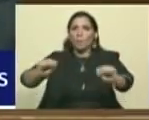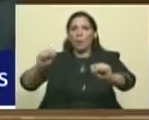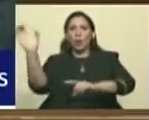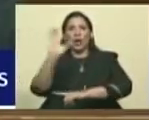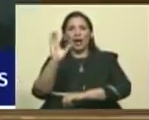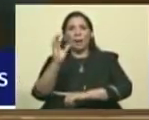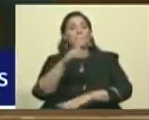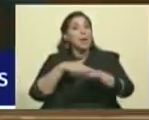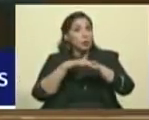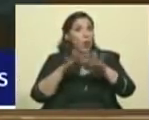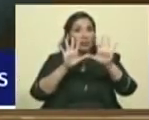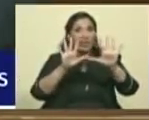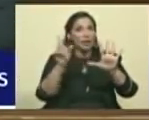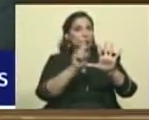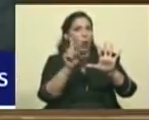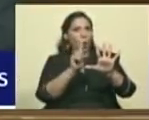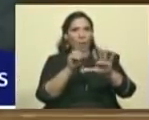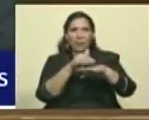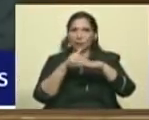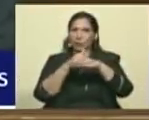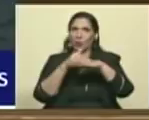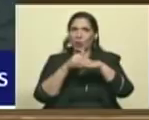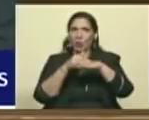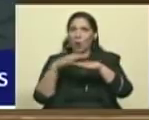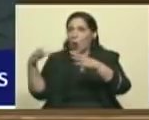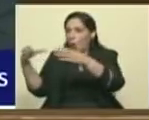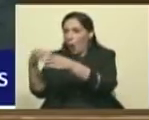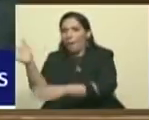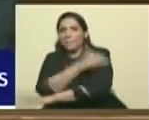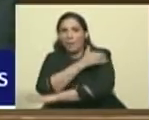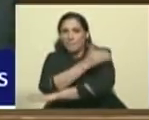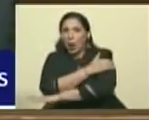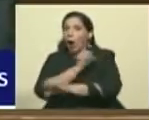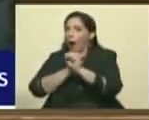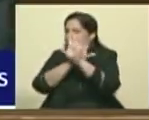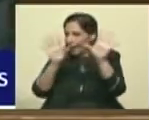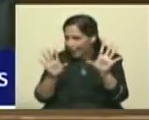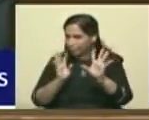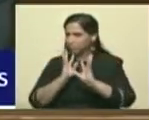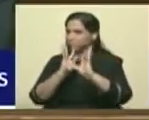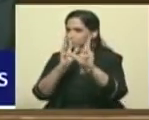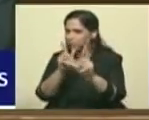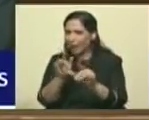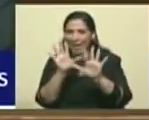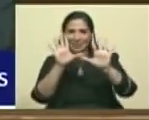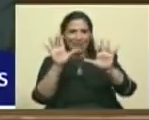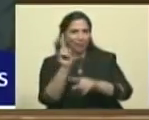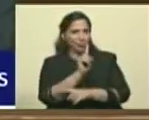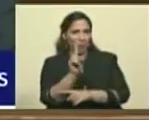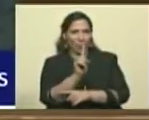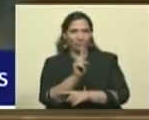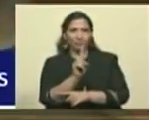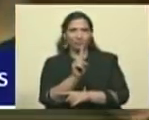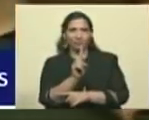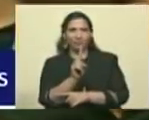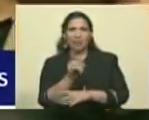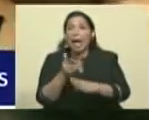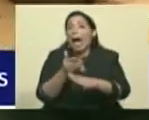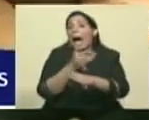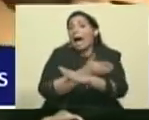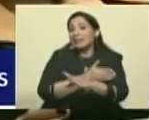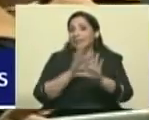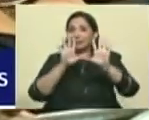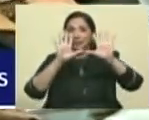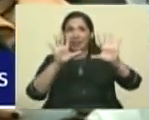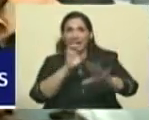10, no, perdón, Cuálido. El Cuálido, lo voy a aclarar, no es el 10. No es el 10. Antes del 10 de